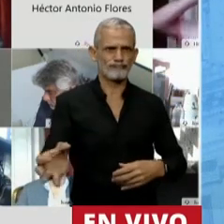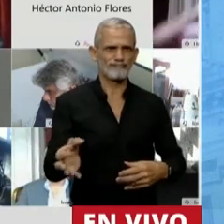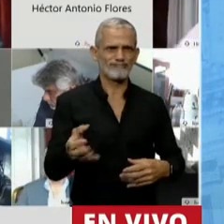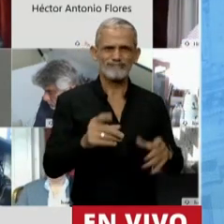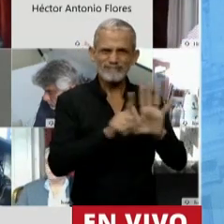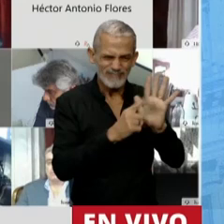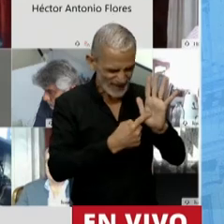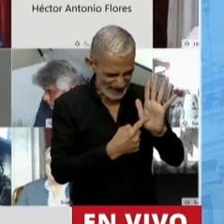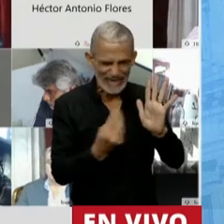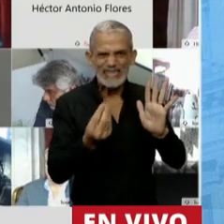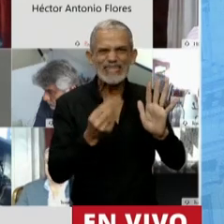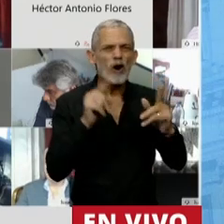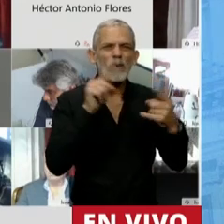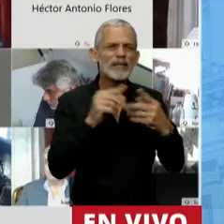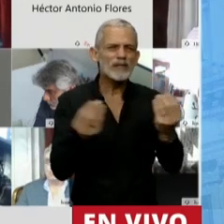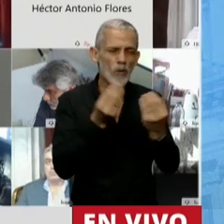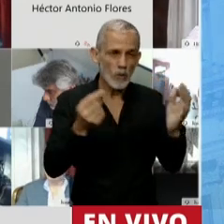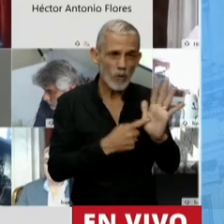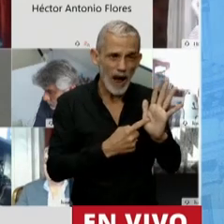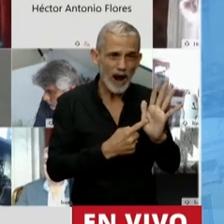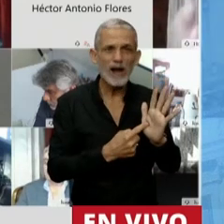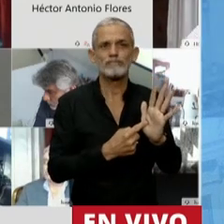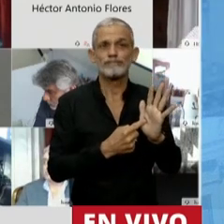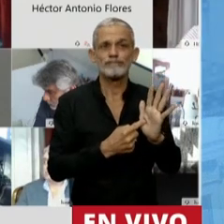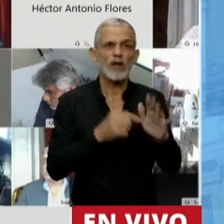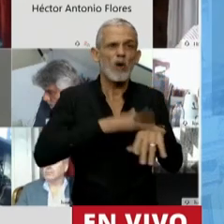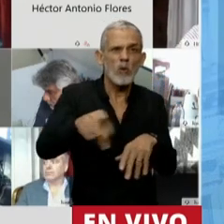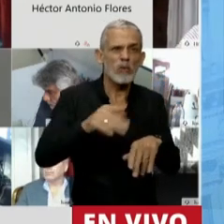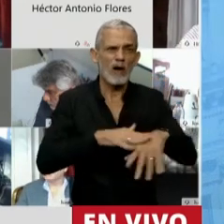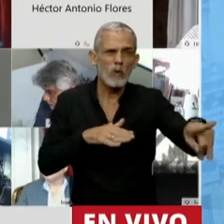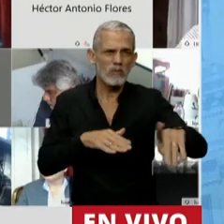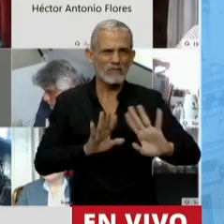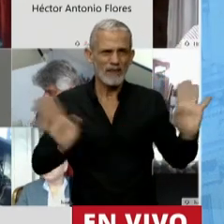establecer culpables.